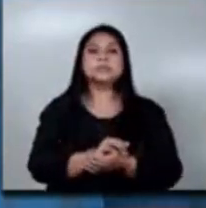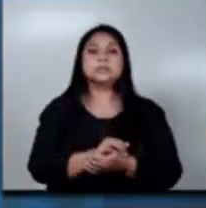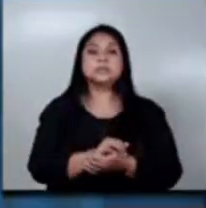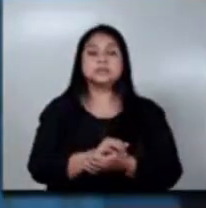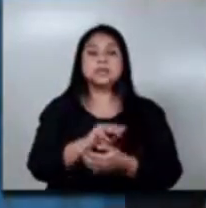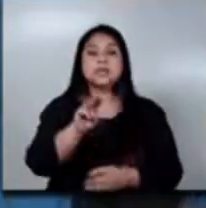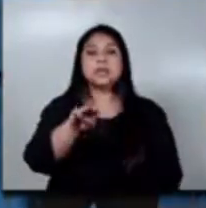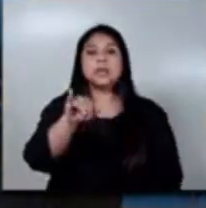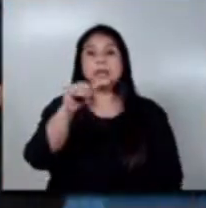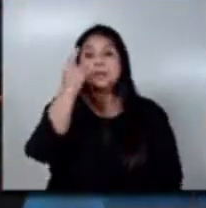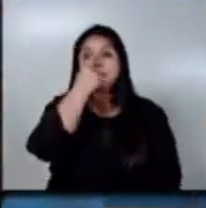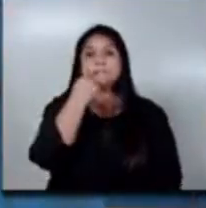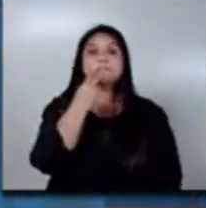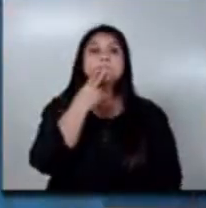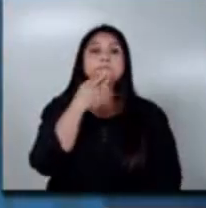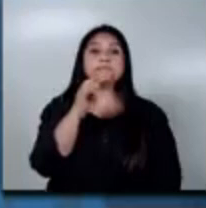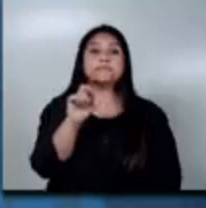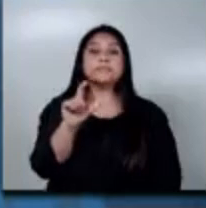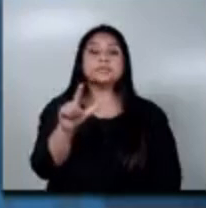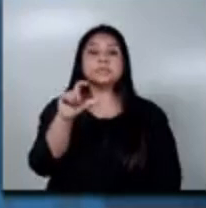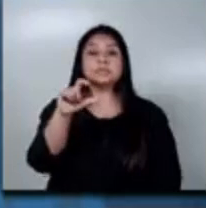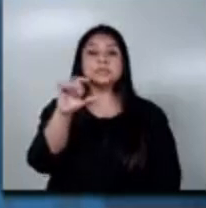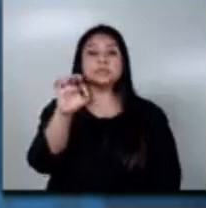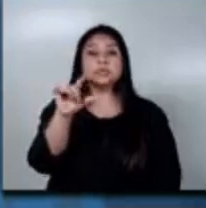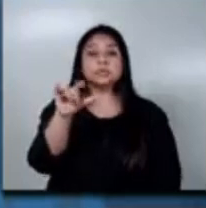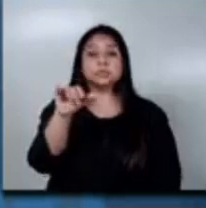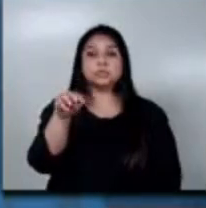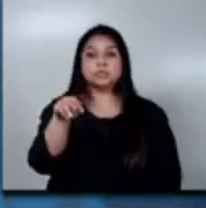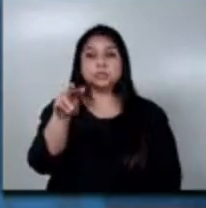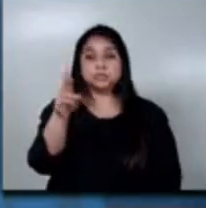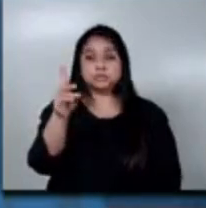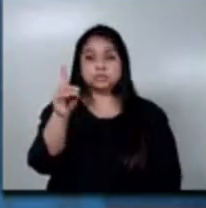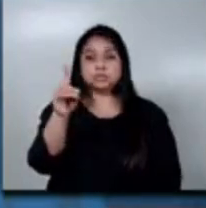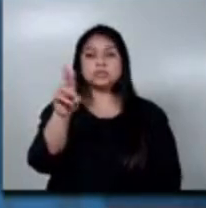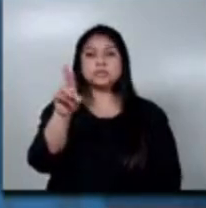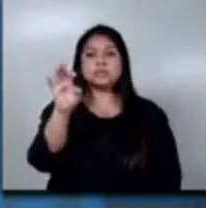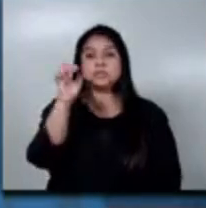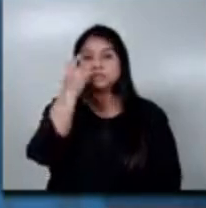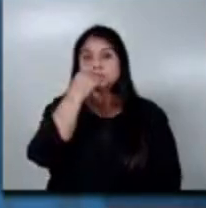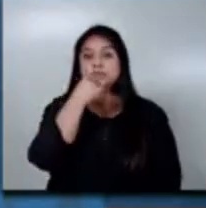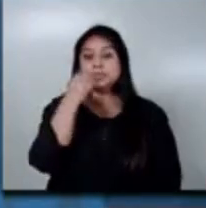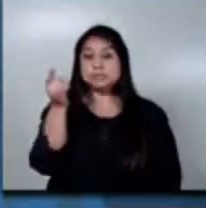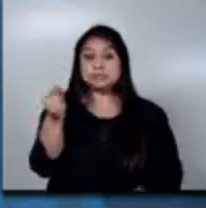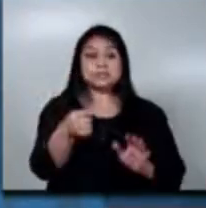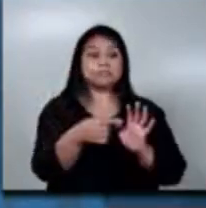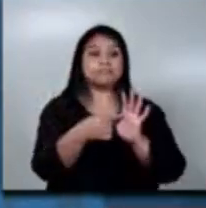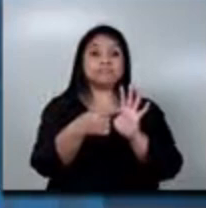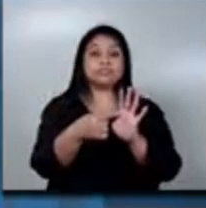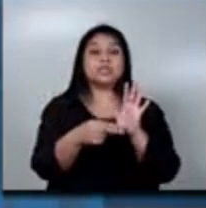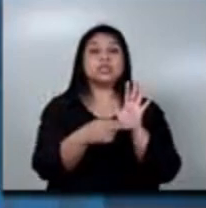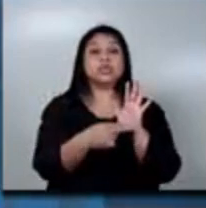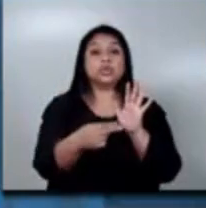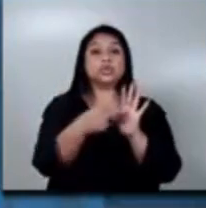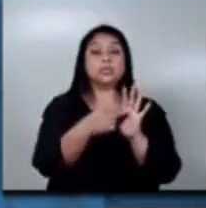Michelle Rosales Colindres. Ella nos presenta el informe del empleador y nómina veintinueve guión ochenta y nueve. Bienvenida.